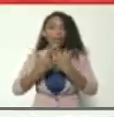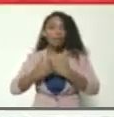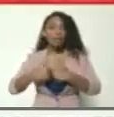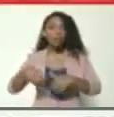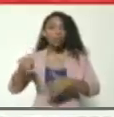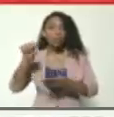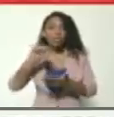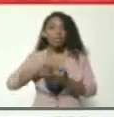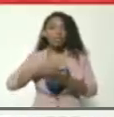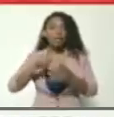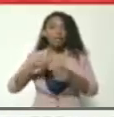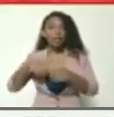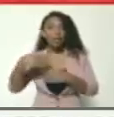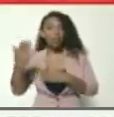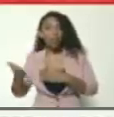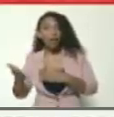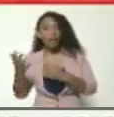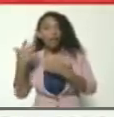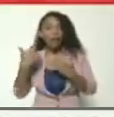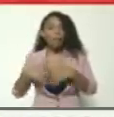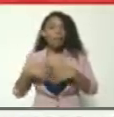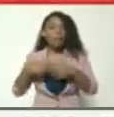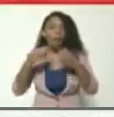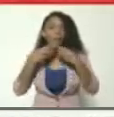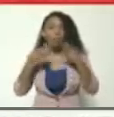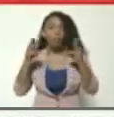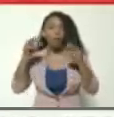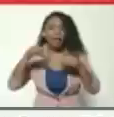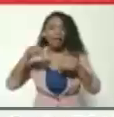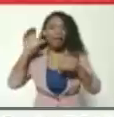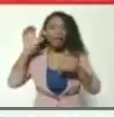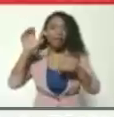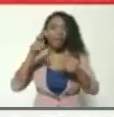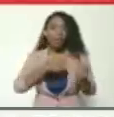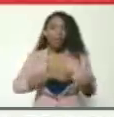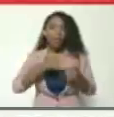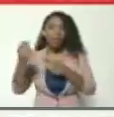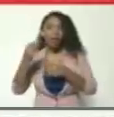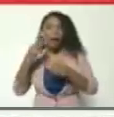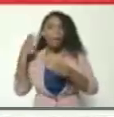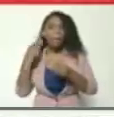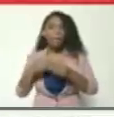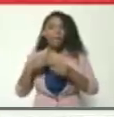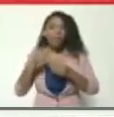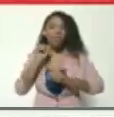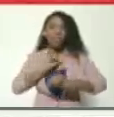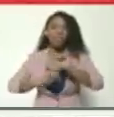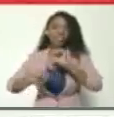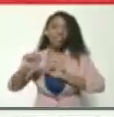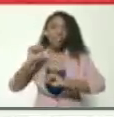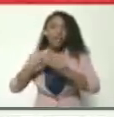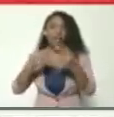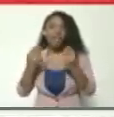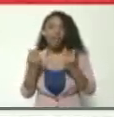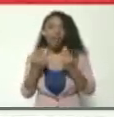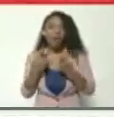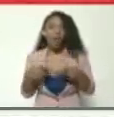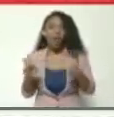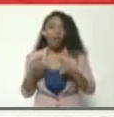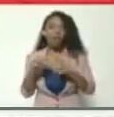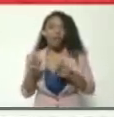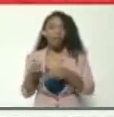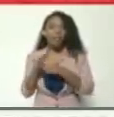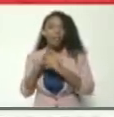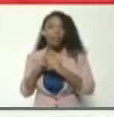descentralizada y de las empresas públicas del Estado. Llevarlas a Petro para defender el valor real de las